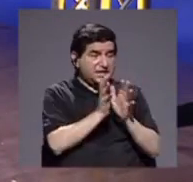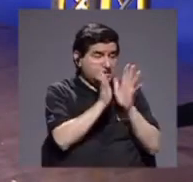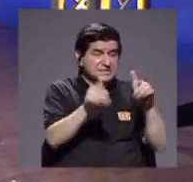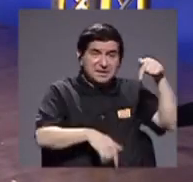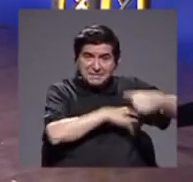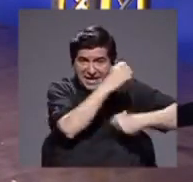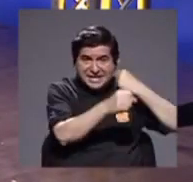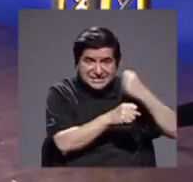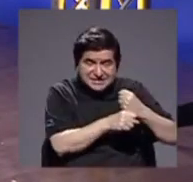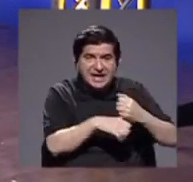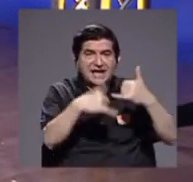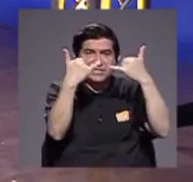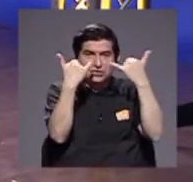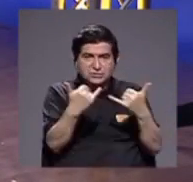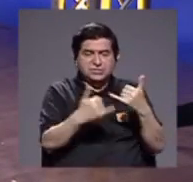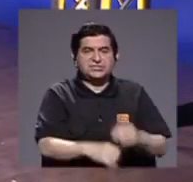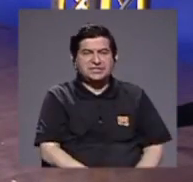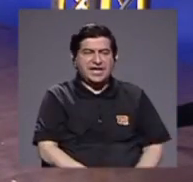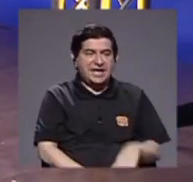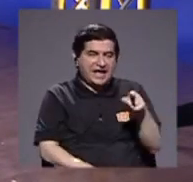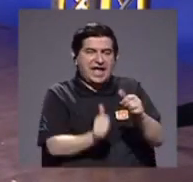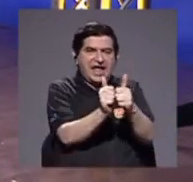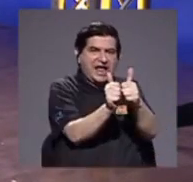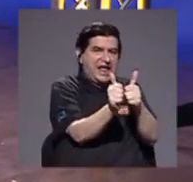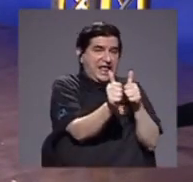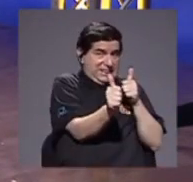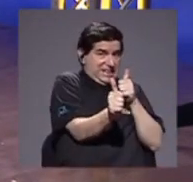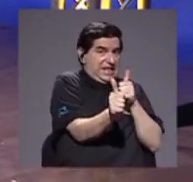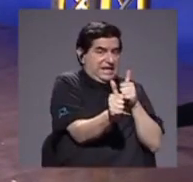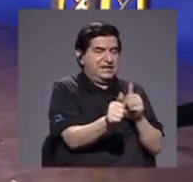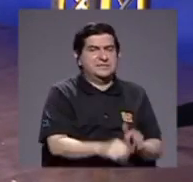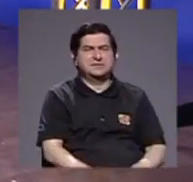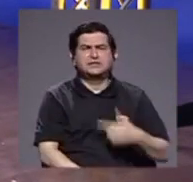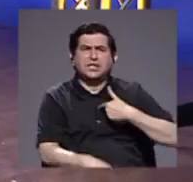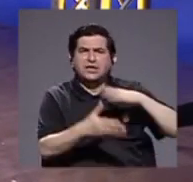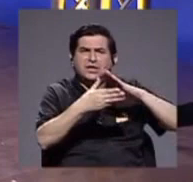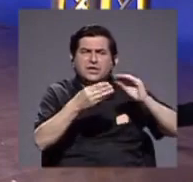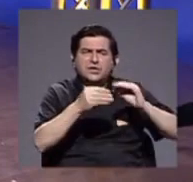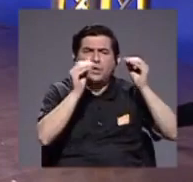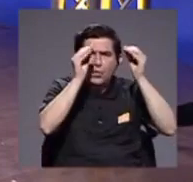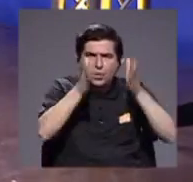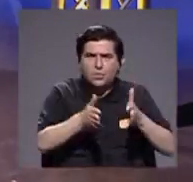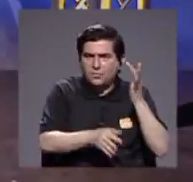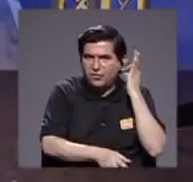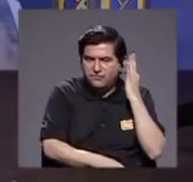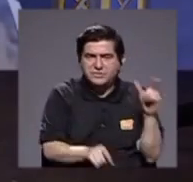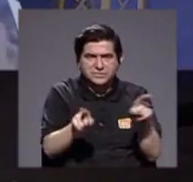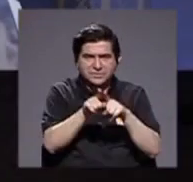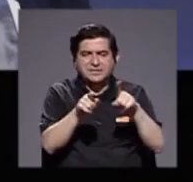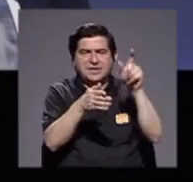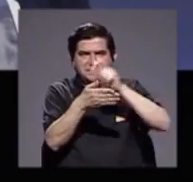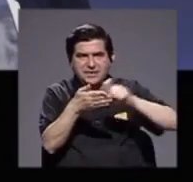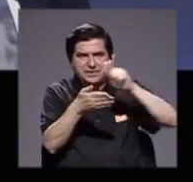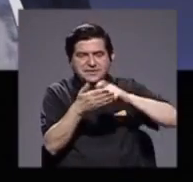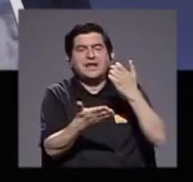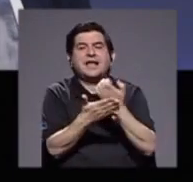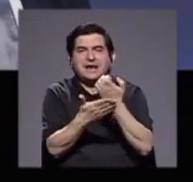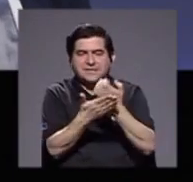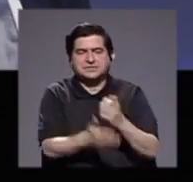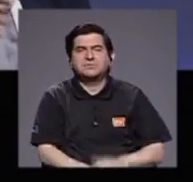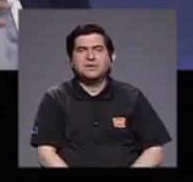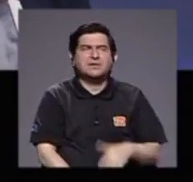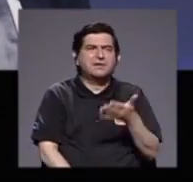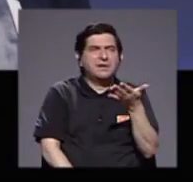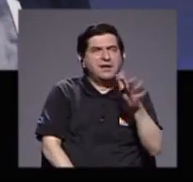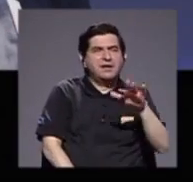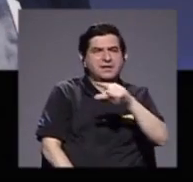este año ya entraron quedando y le cuento que hay una profesora también de la escuela de economía que más